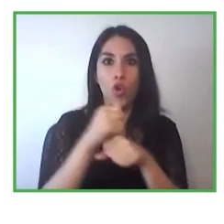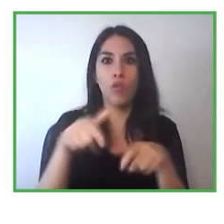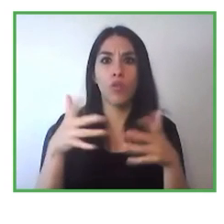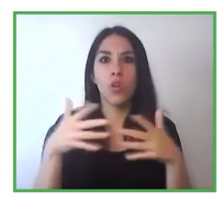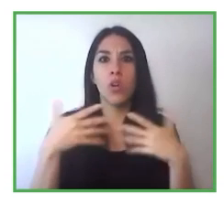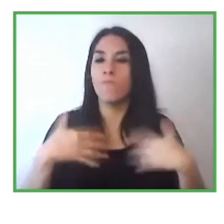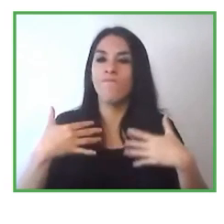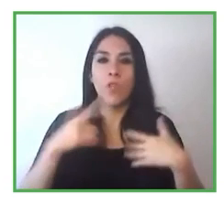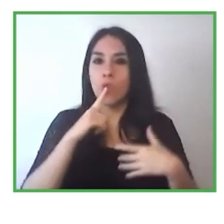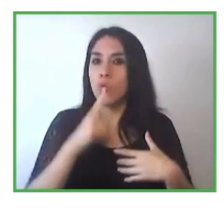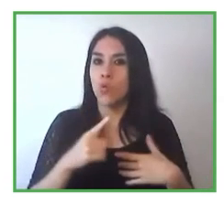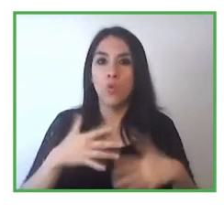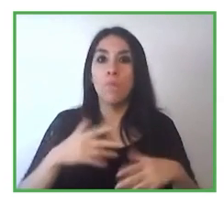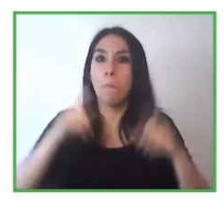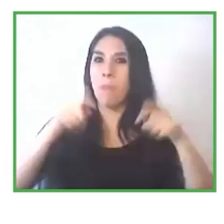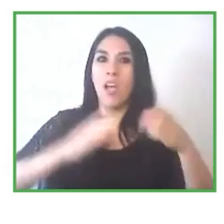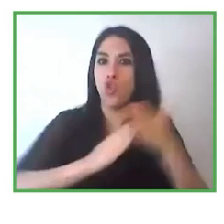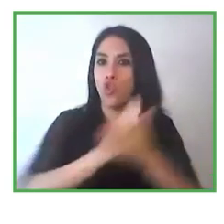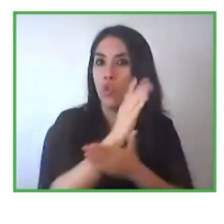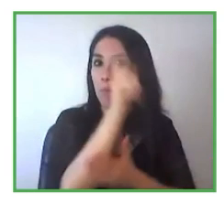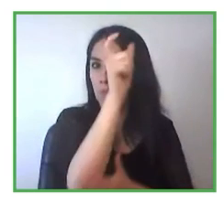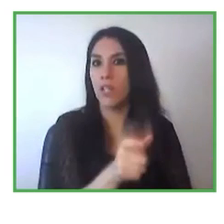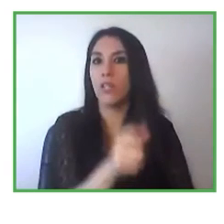empleador como de la persona con discapacidad